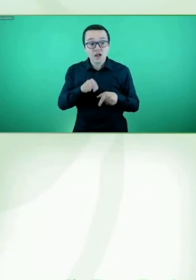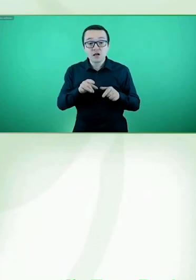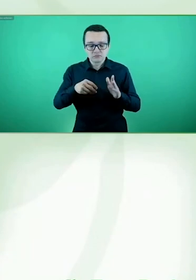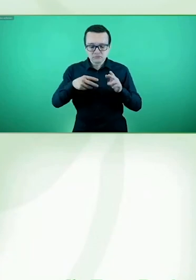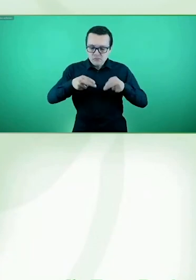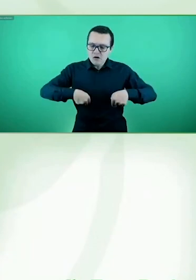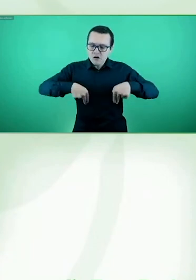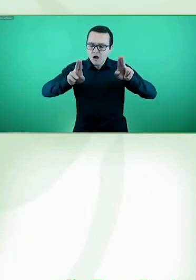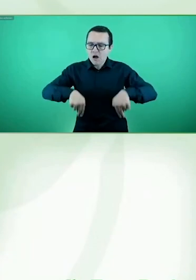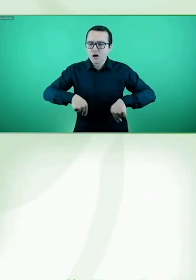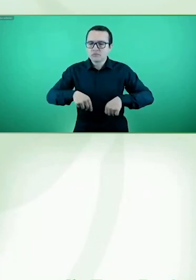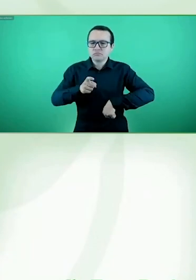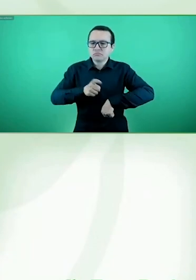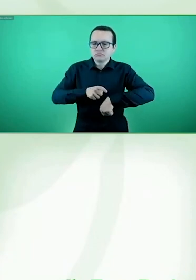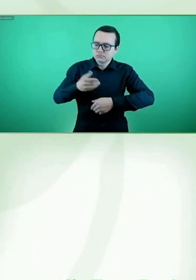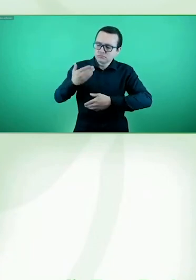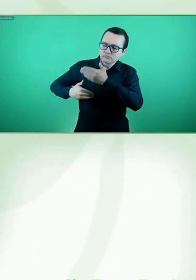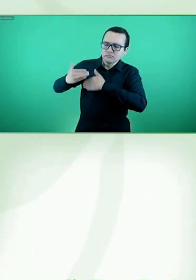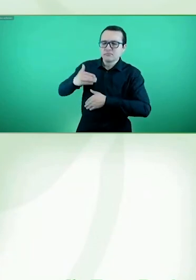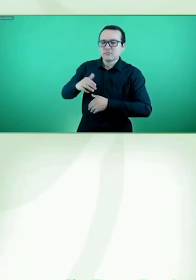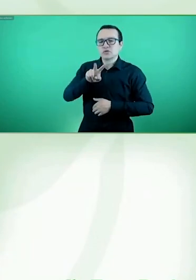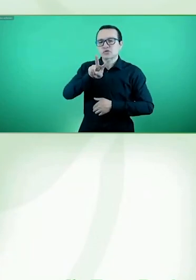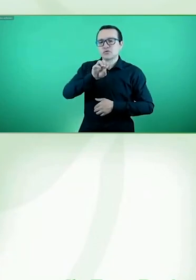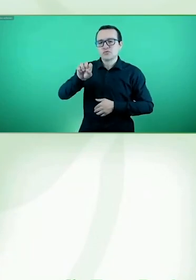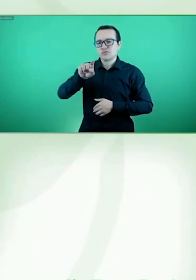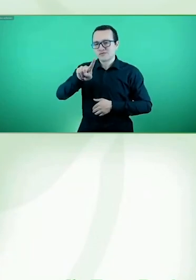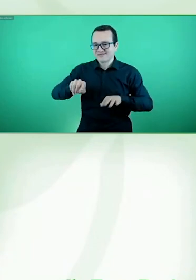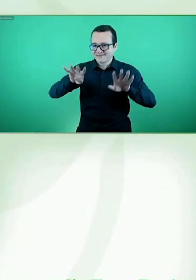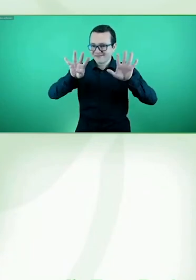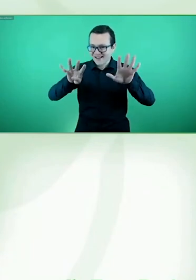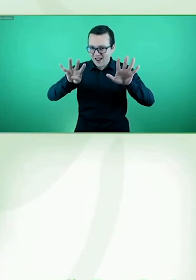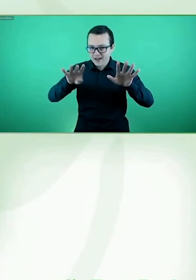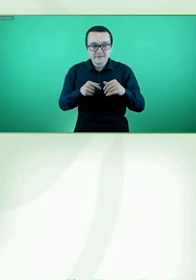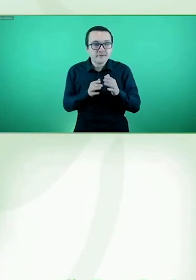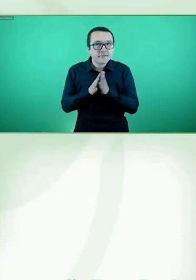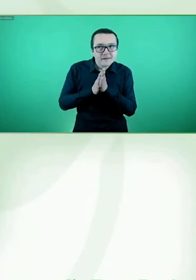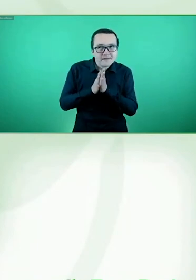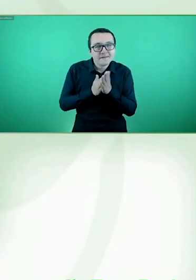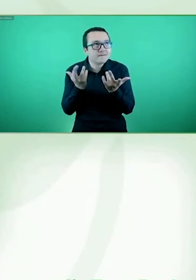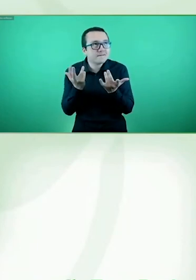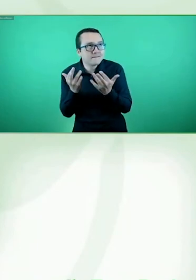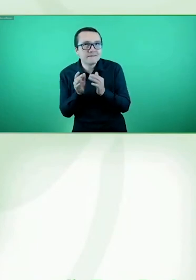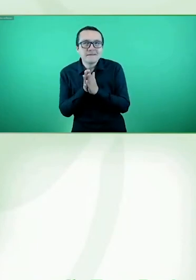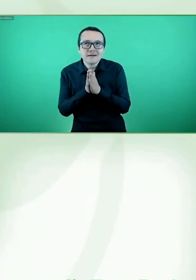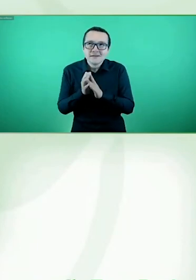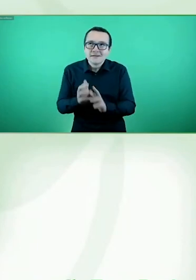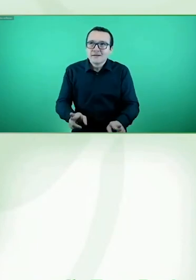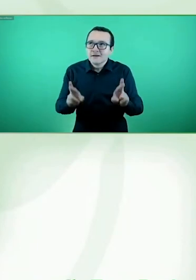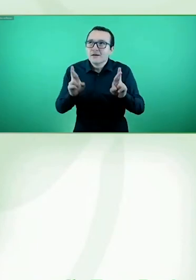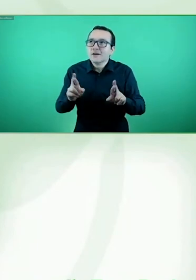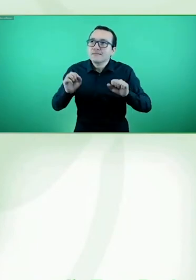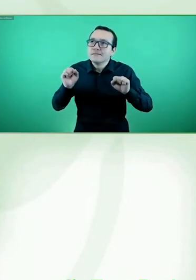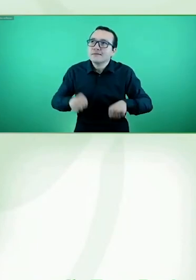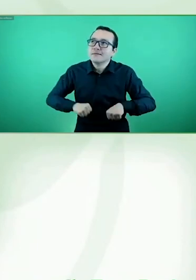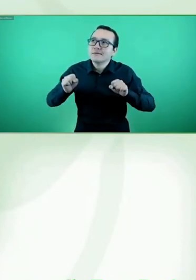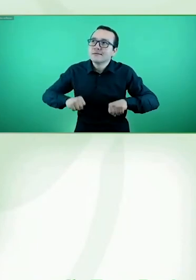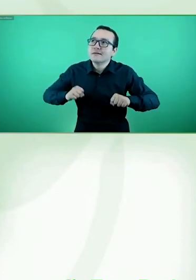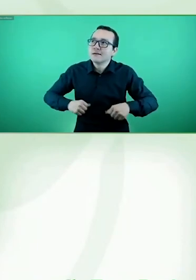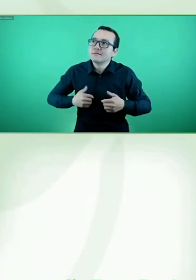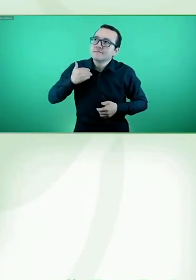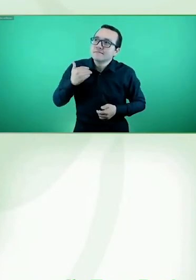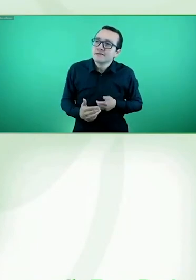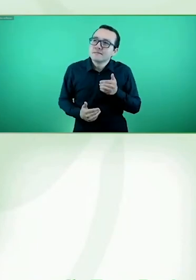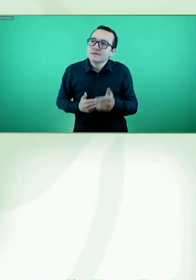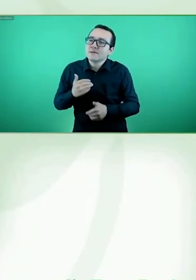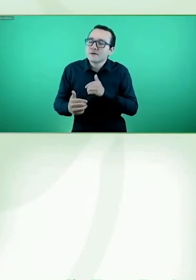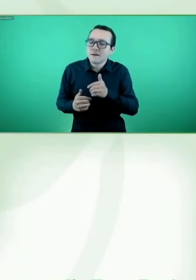con mucha esperanza, con muchas expectativas y también con un poco de, no sé si miedo, pero